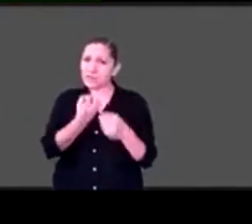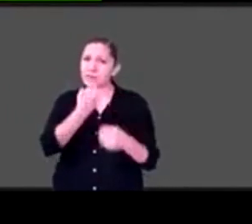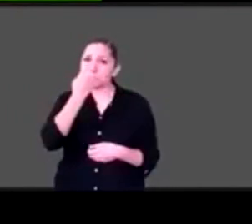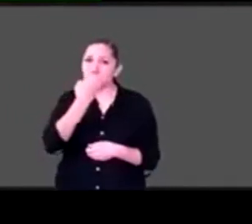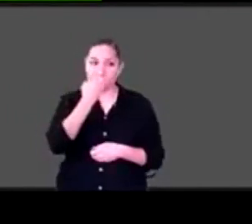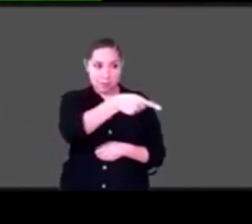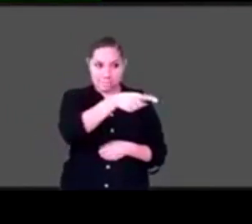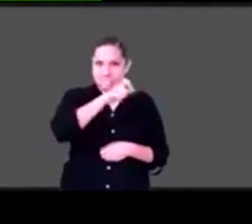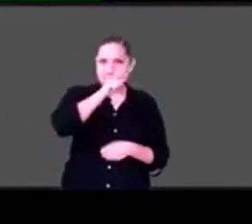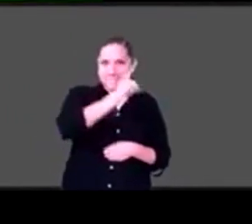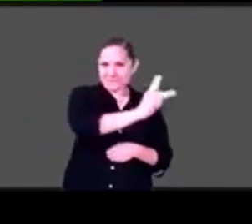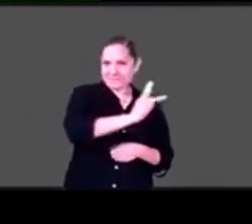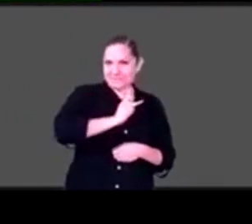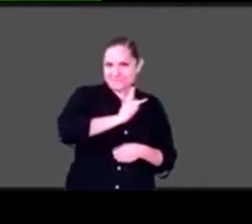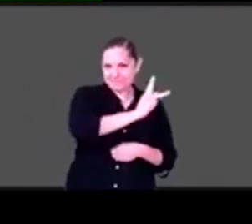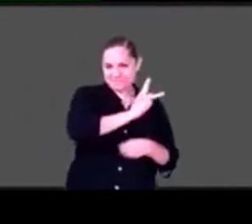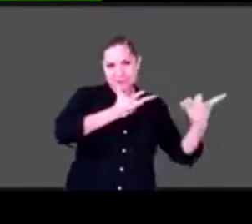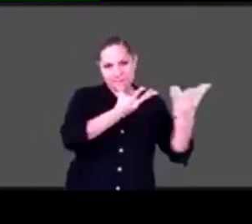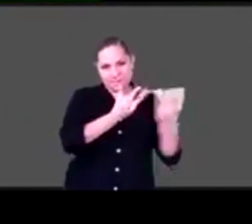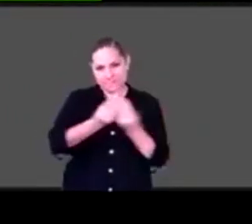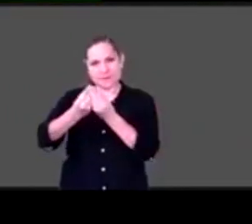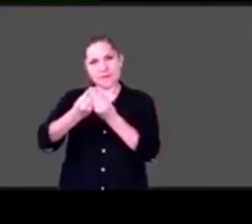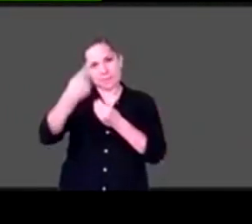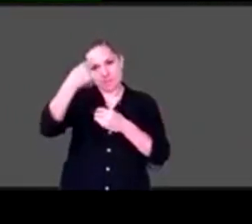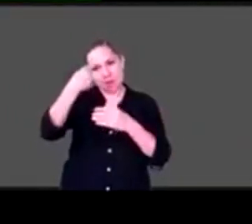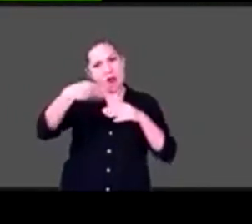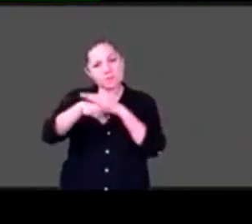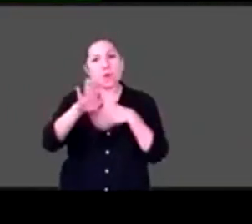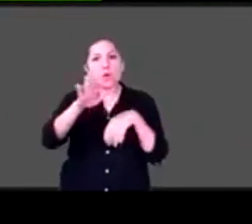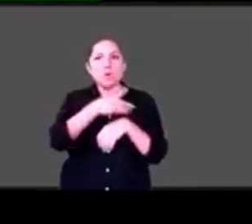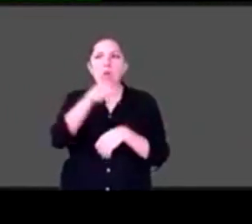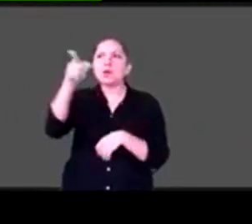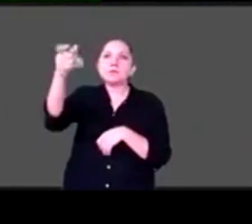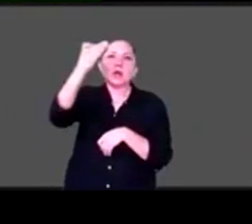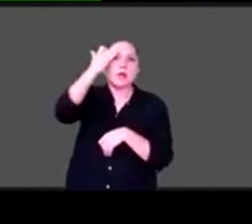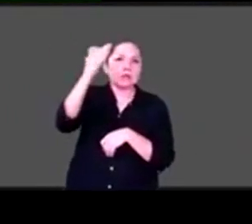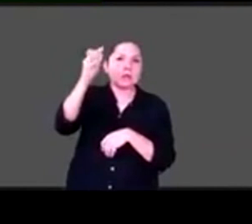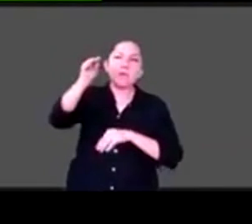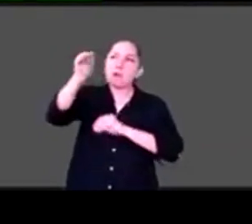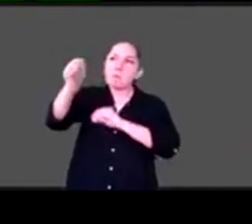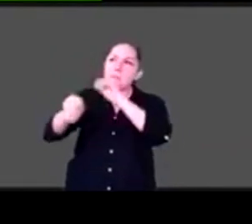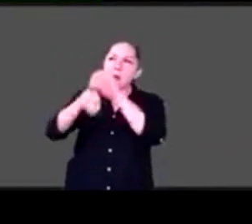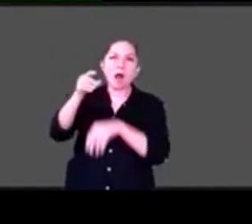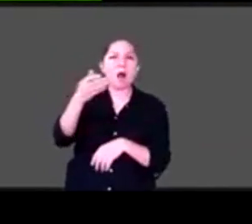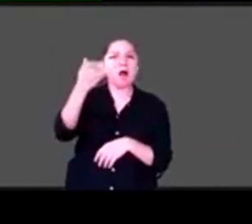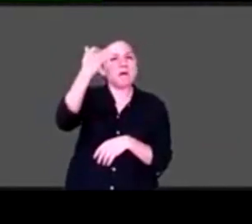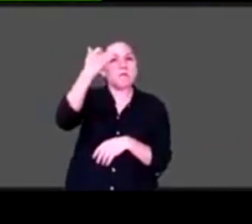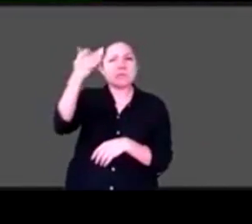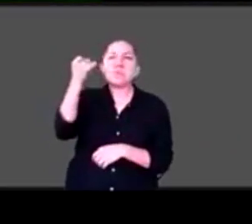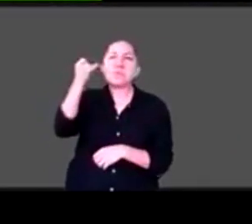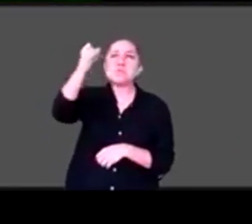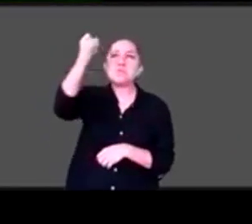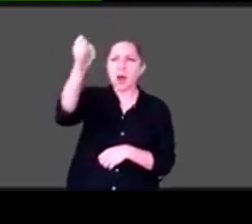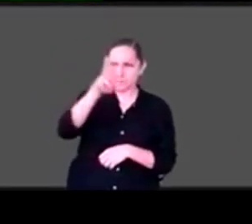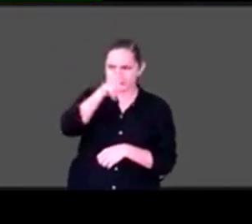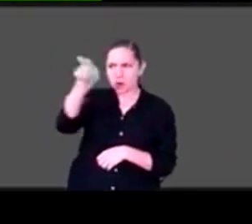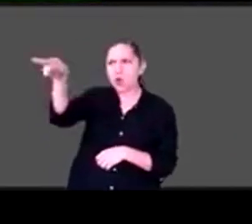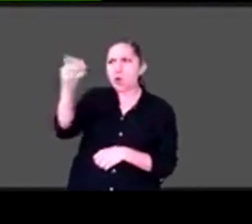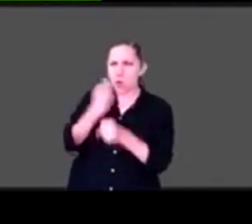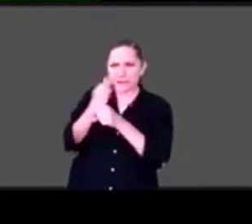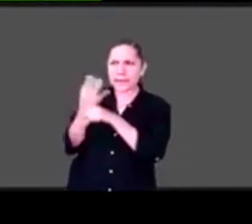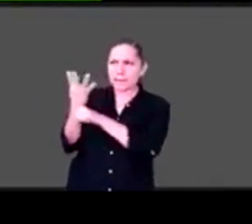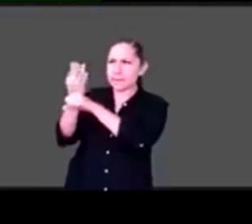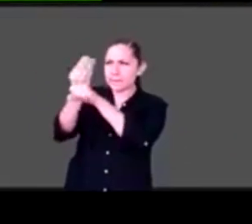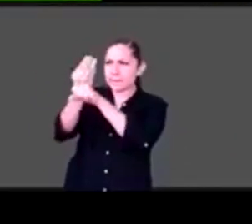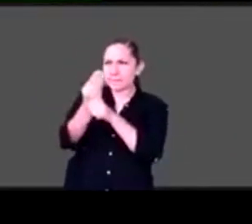porque como falta mucho para que entremos tienen tiempo de acomodar todo para que tu silla de ruedas pueda entrar. ¿Te gustaría venir a mi escuela? ¿Sí